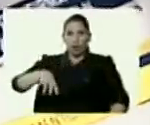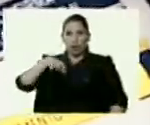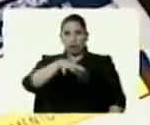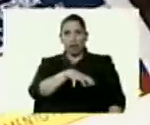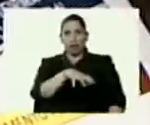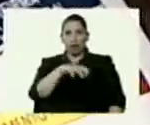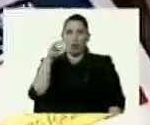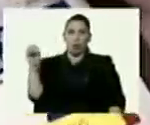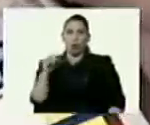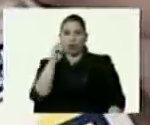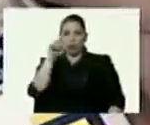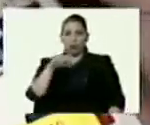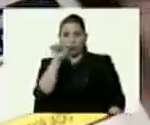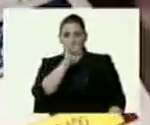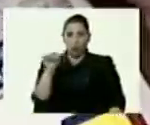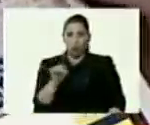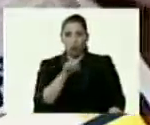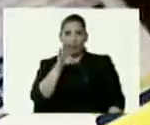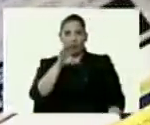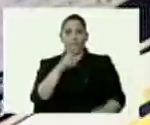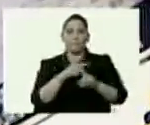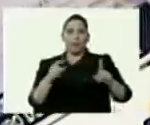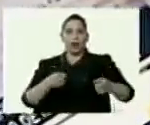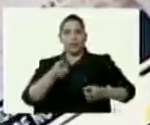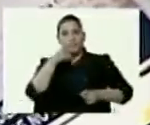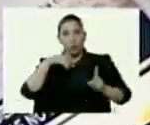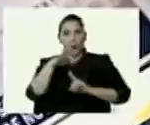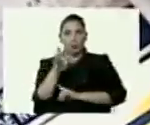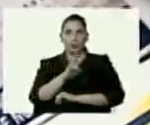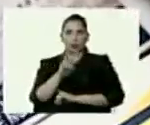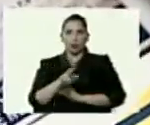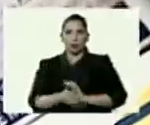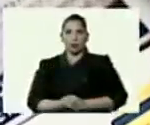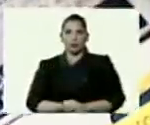y del sur del país para la población venezolana.